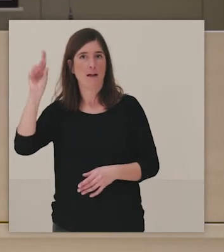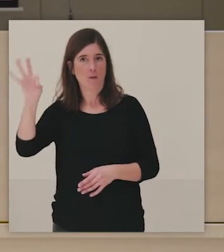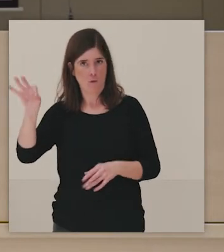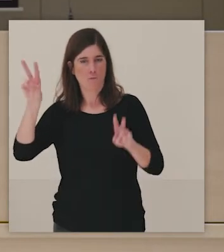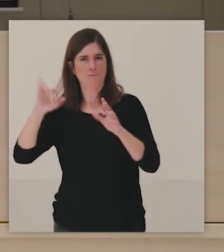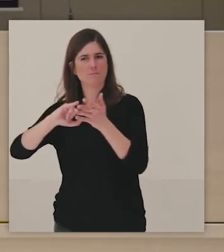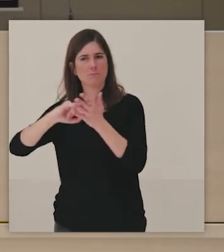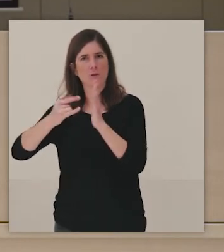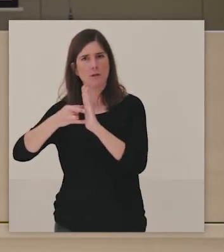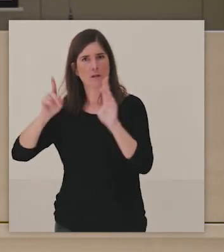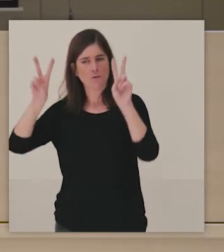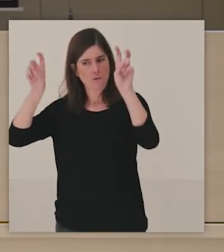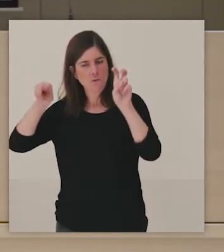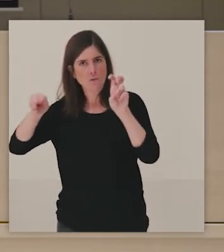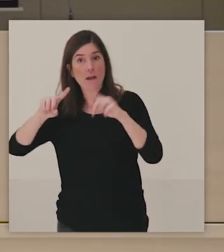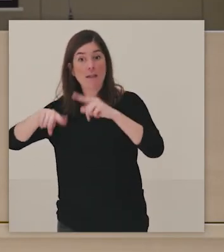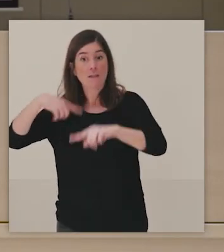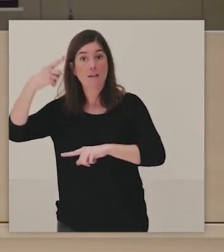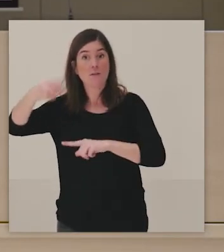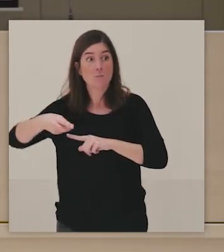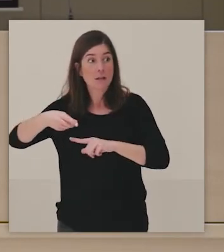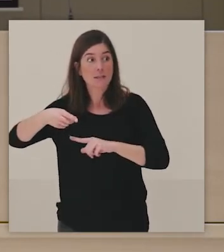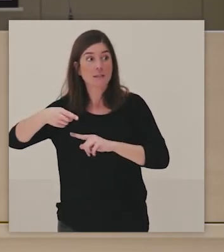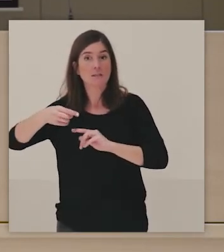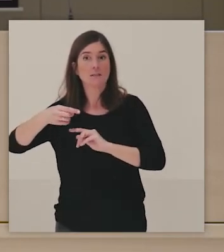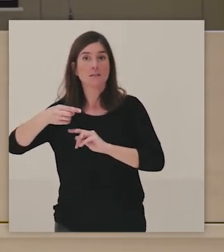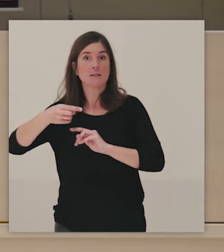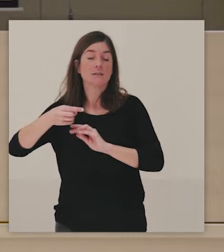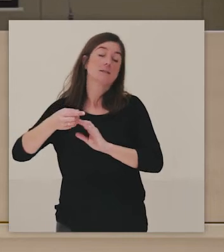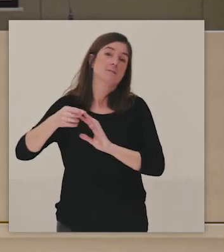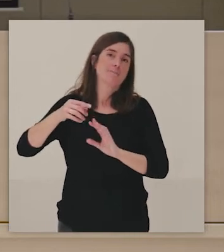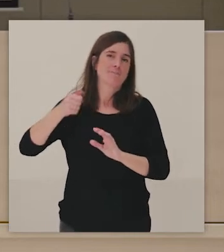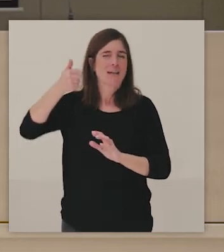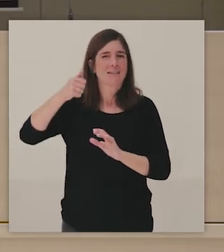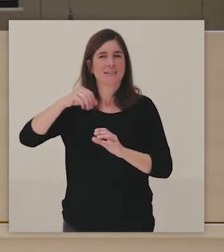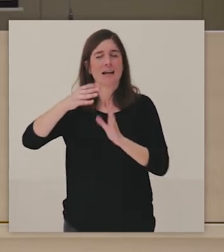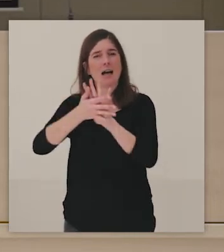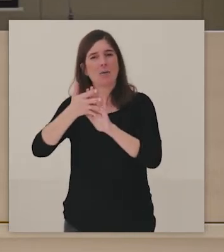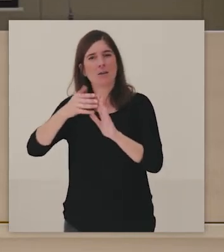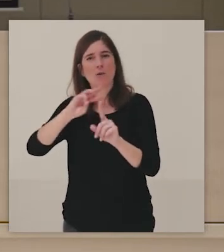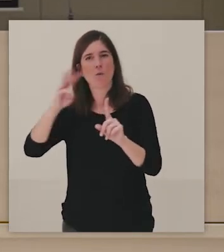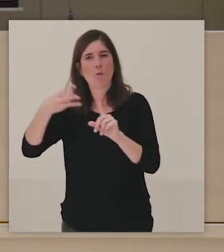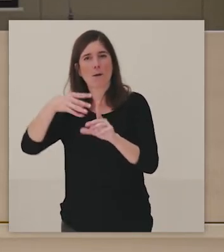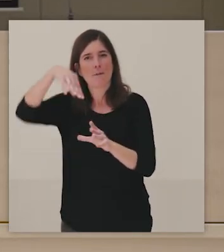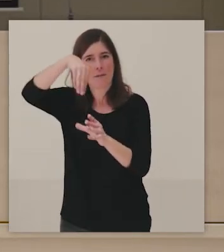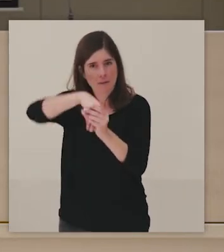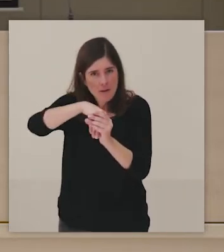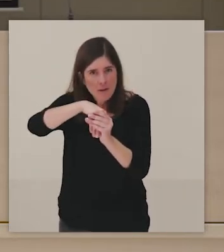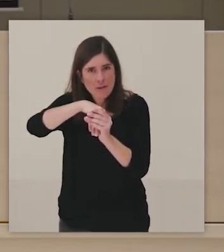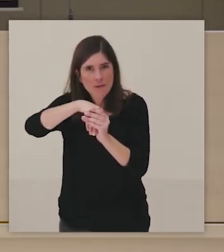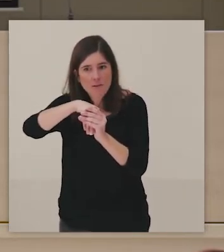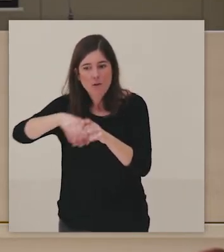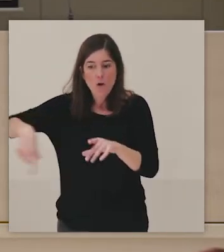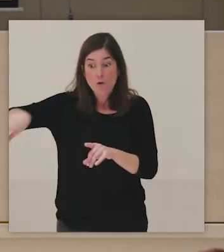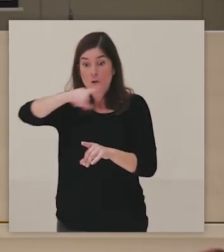Prado, luego cuando lleguemos a la parte de contenidos online, veréis que es quizá uno de este y sui generis dos de los recorridos